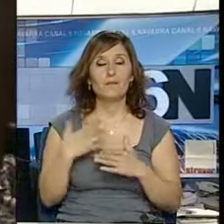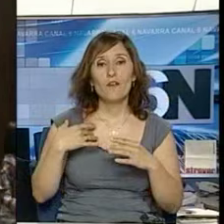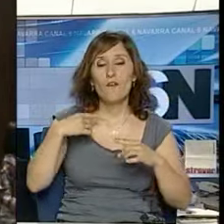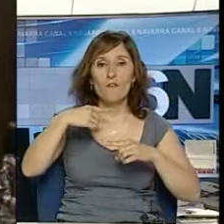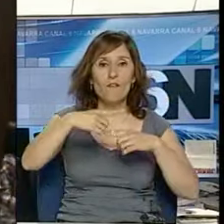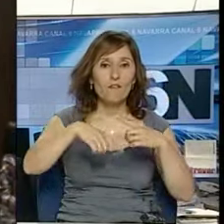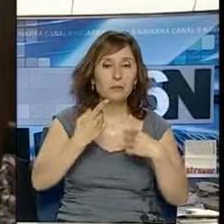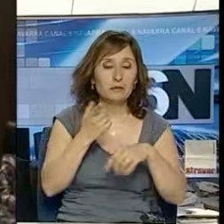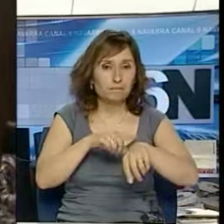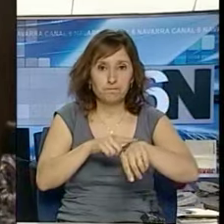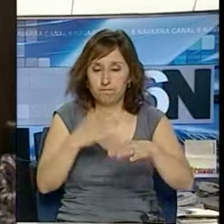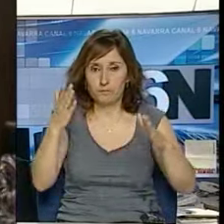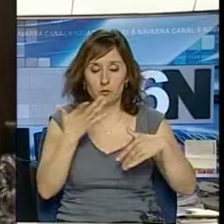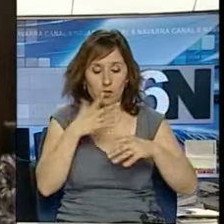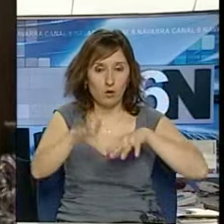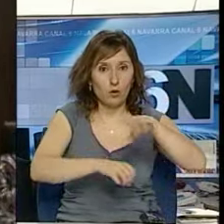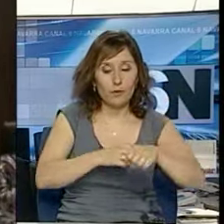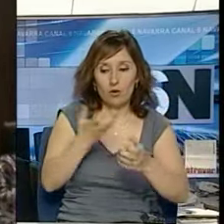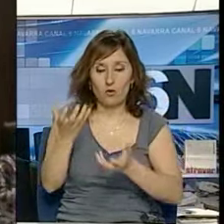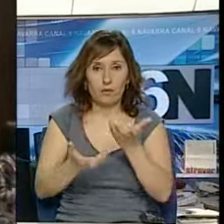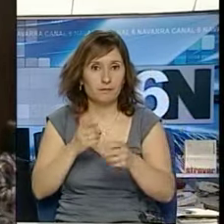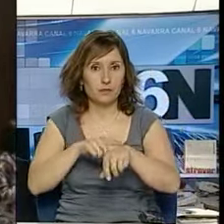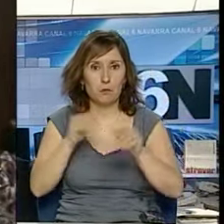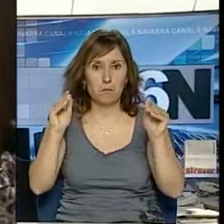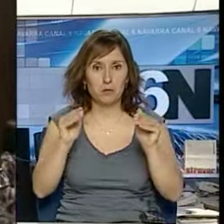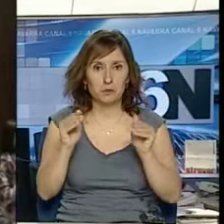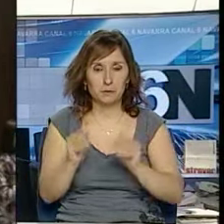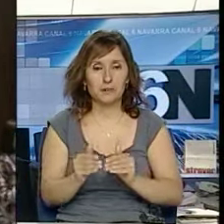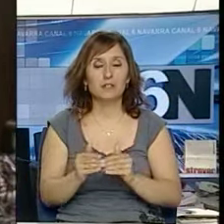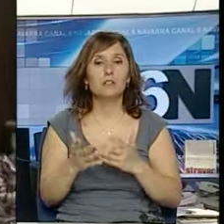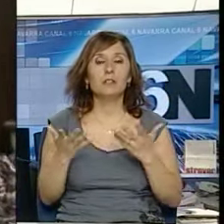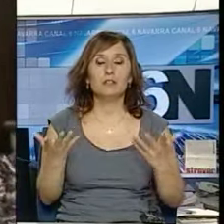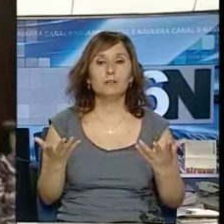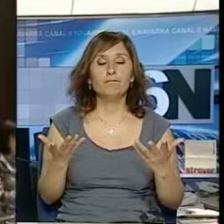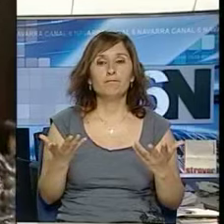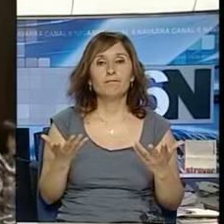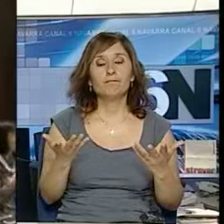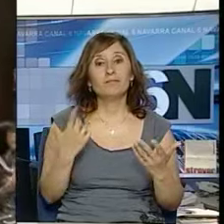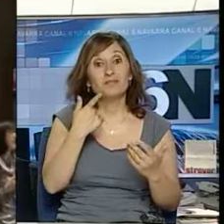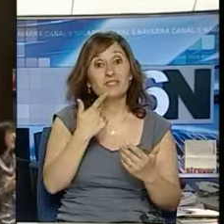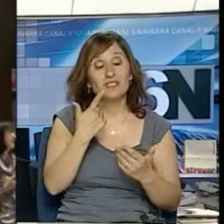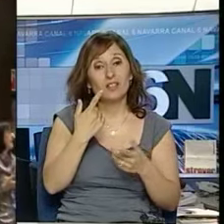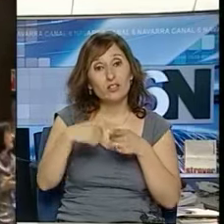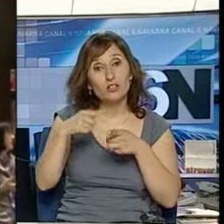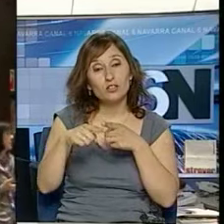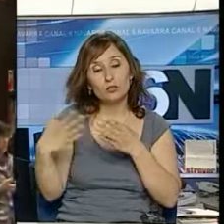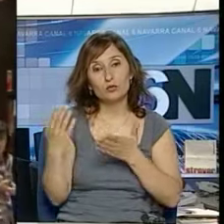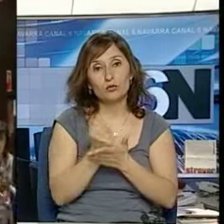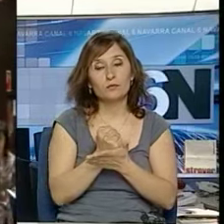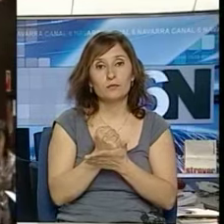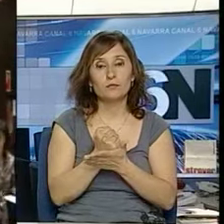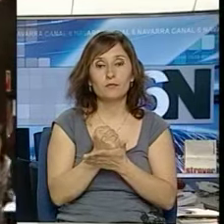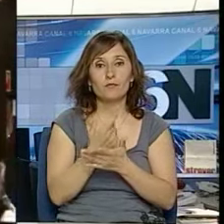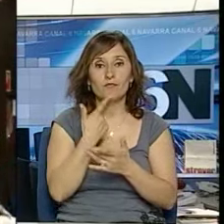tienen menos tiempo para hacer la compra, para cocinar, etcétera, etcétera. Y desde luego todo aquello que está relacionado con